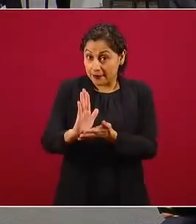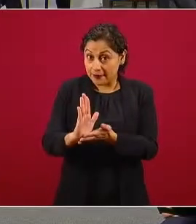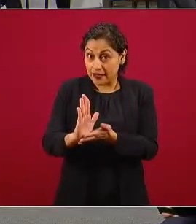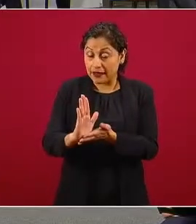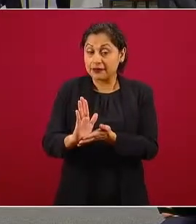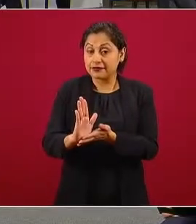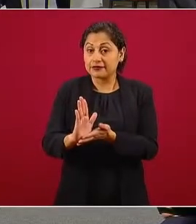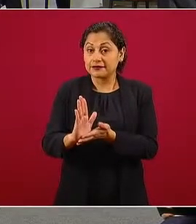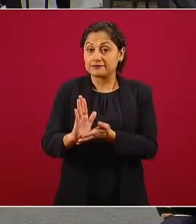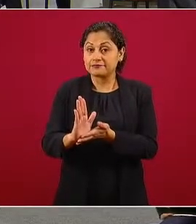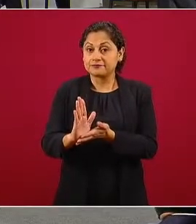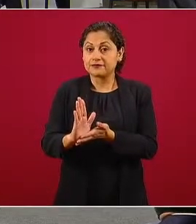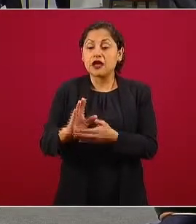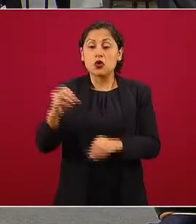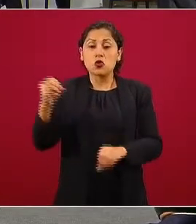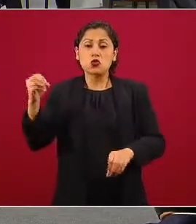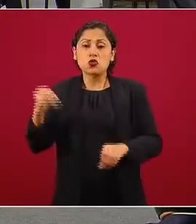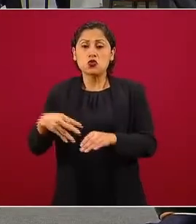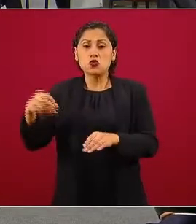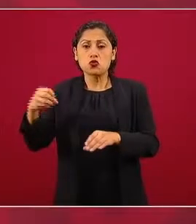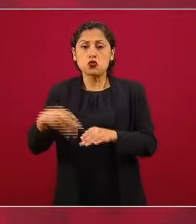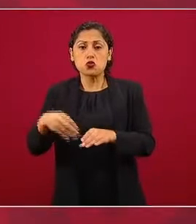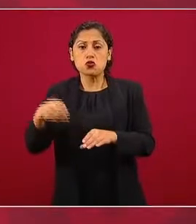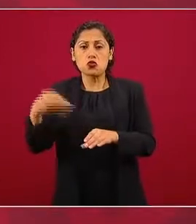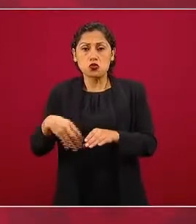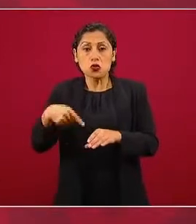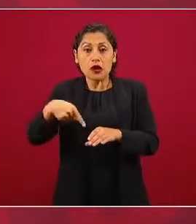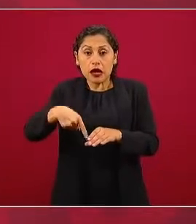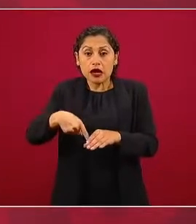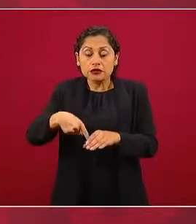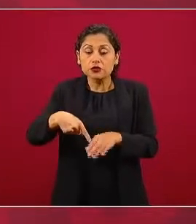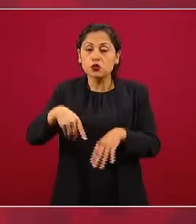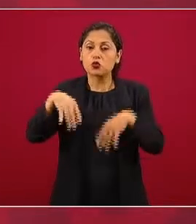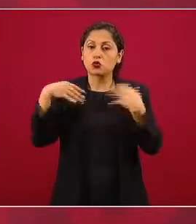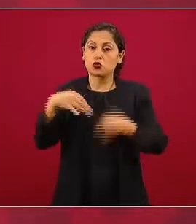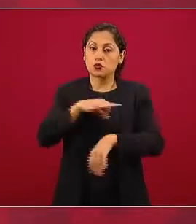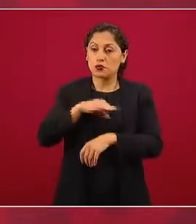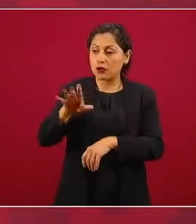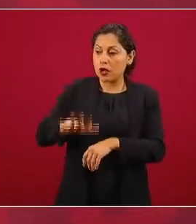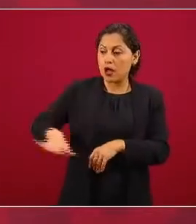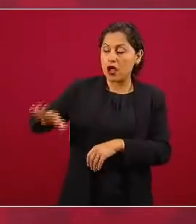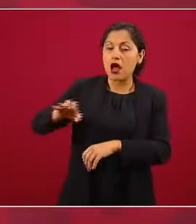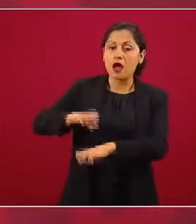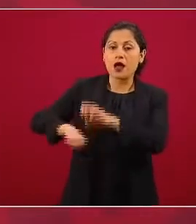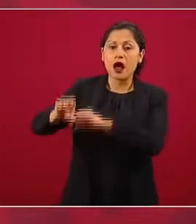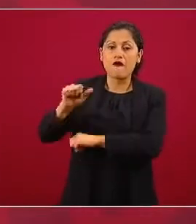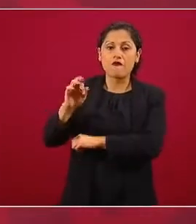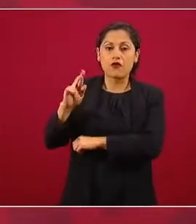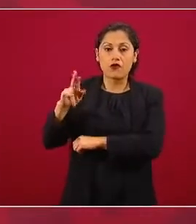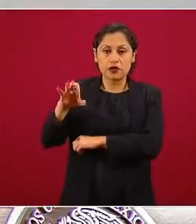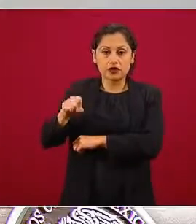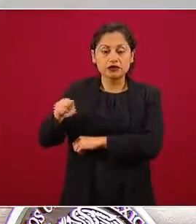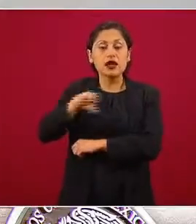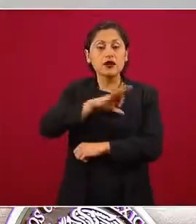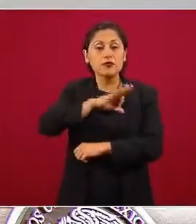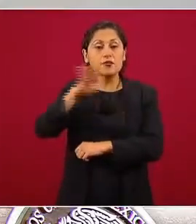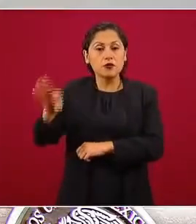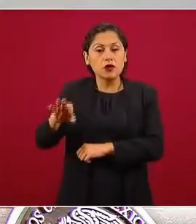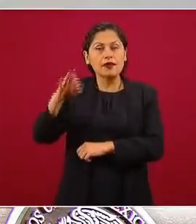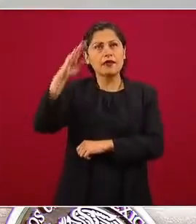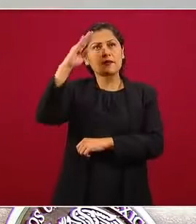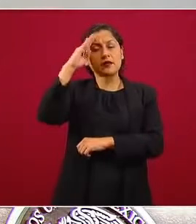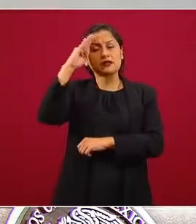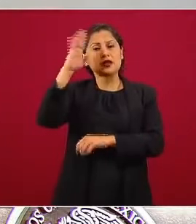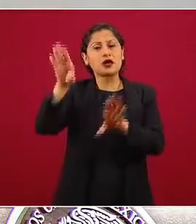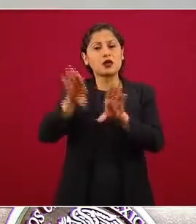va a permitir que las AFORES busquen inversiones de largo plazo, y eso quiere decir infraestructura, y eso